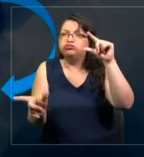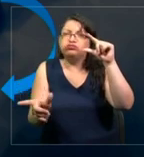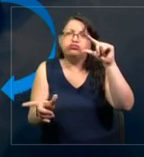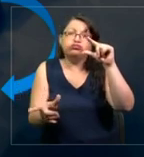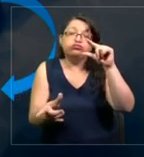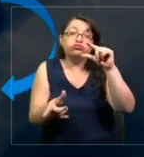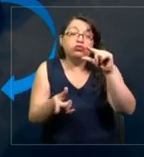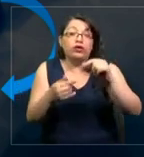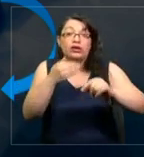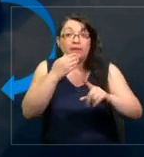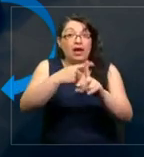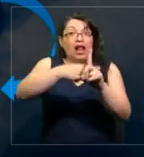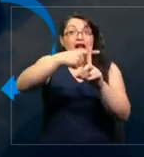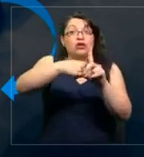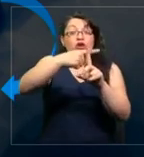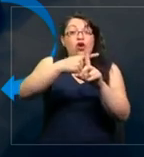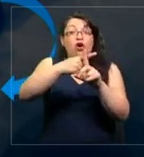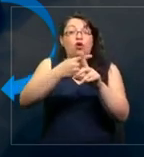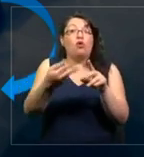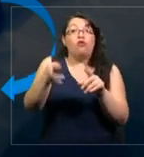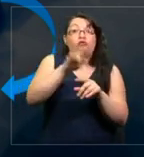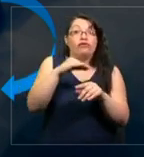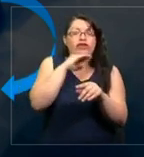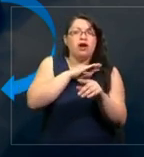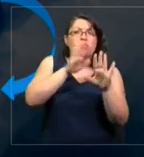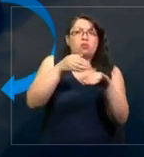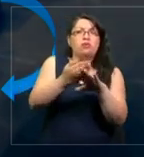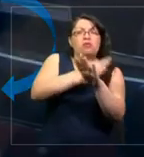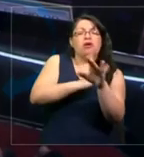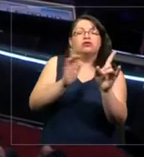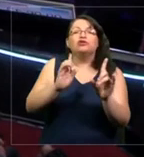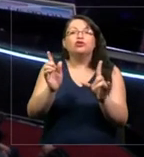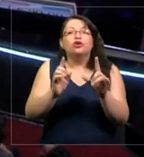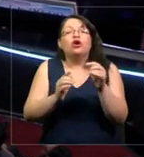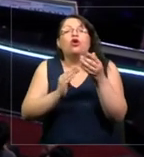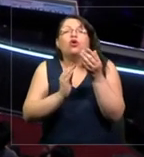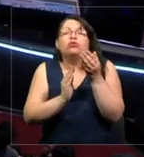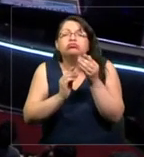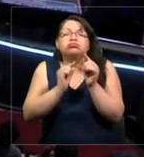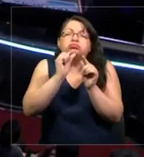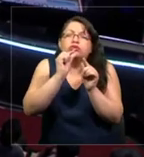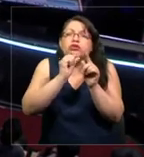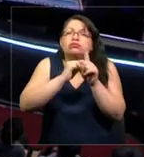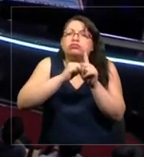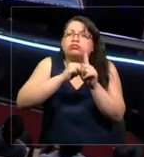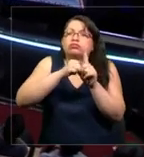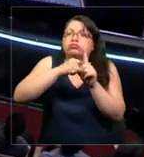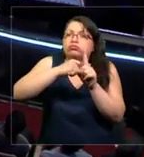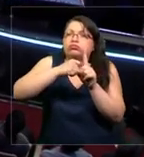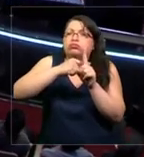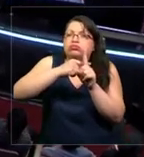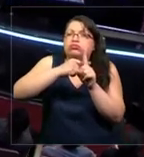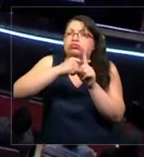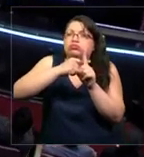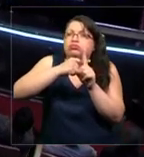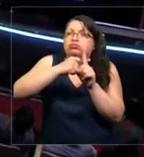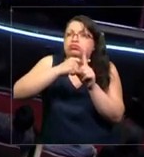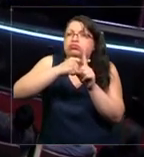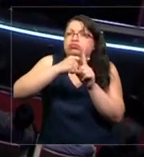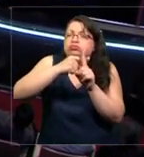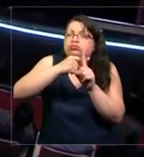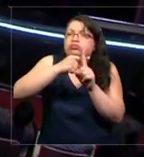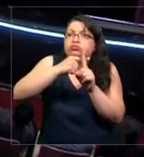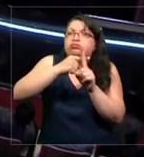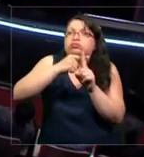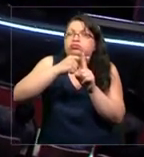temperatura que teníamos al comienzo, sino que incluso sigue aumentando un poco esto producto de la inercia que tienen